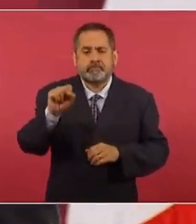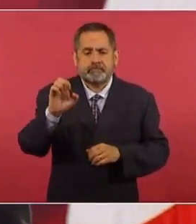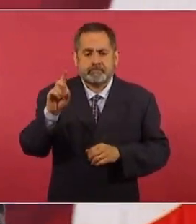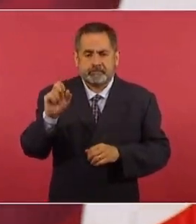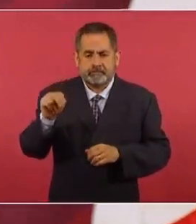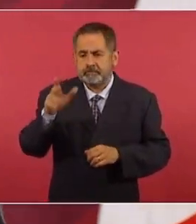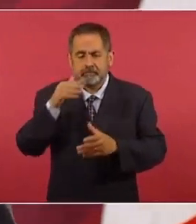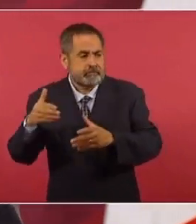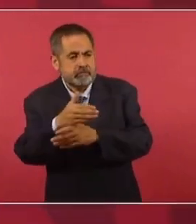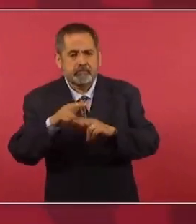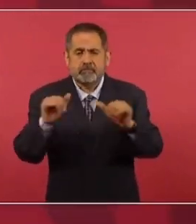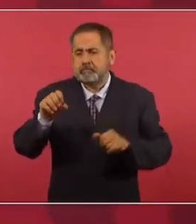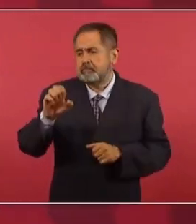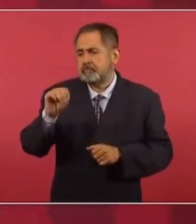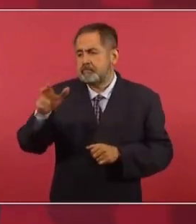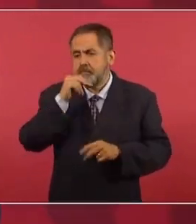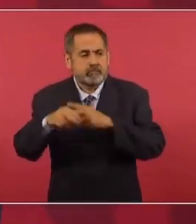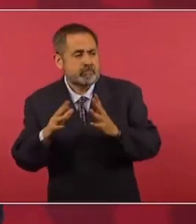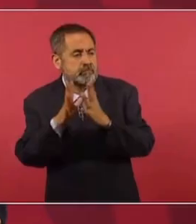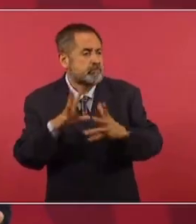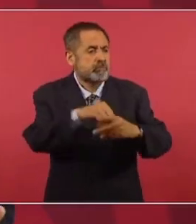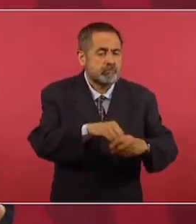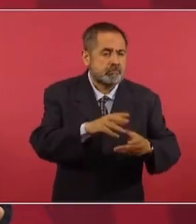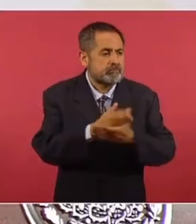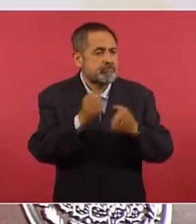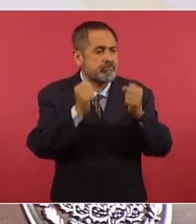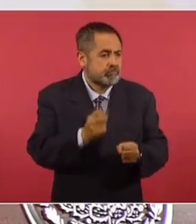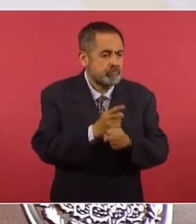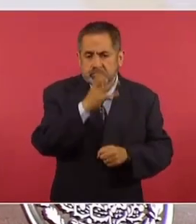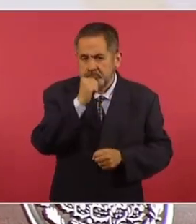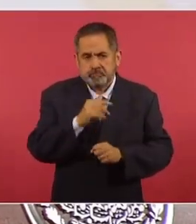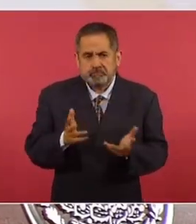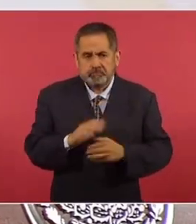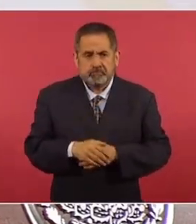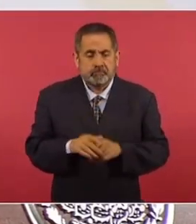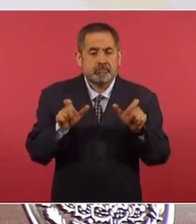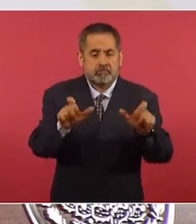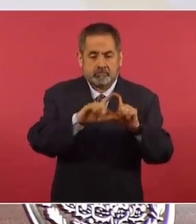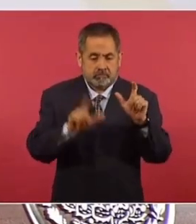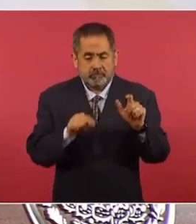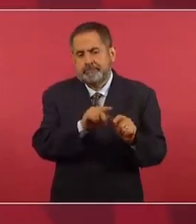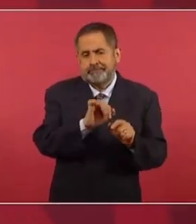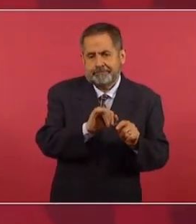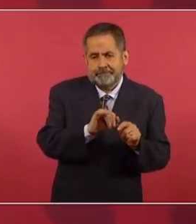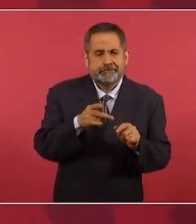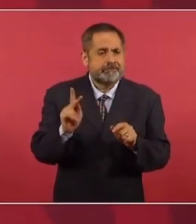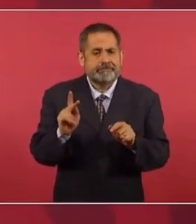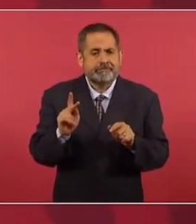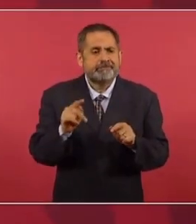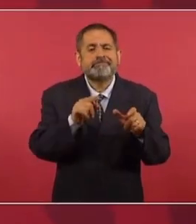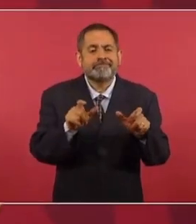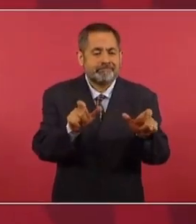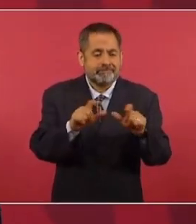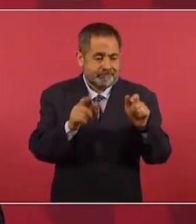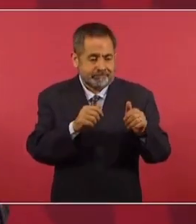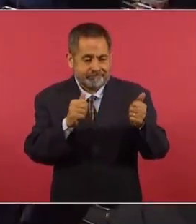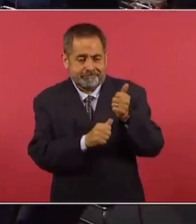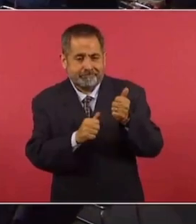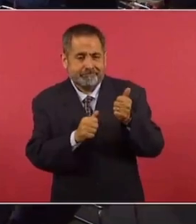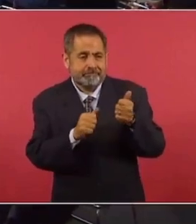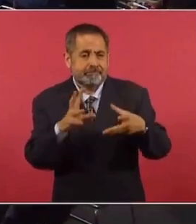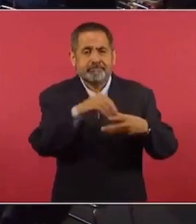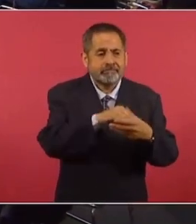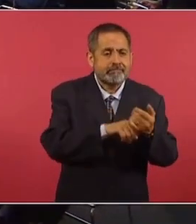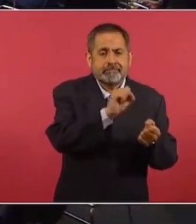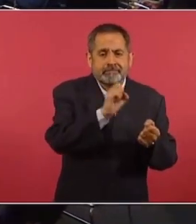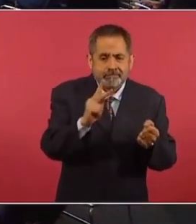Defensa ni Marina participar en labores de seguridad pública. La Guardia Nacional sí, pero quedaría dependiendo de la Secretaría de